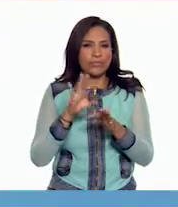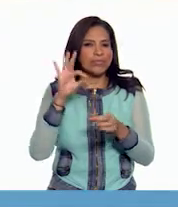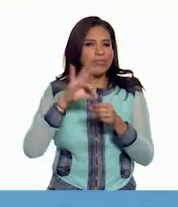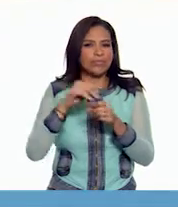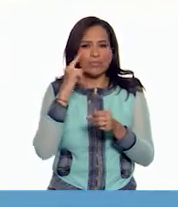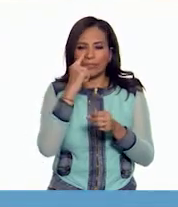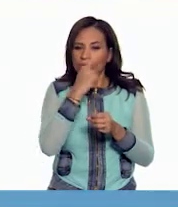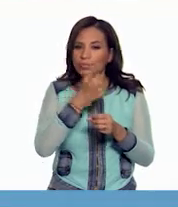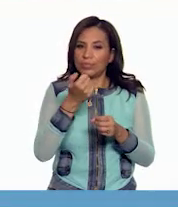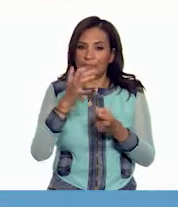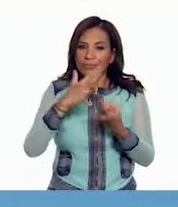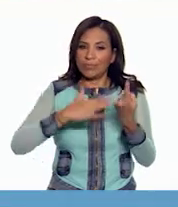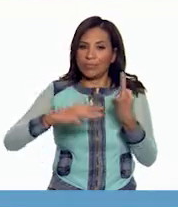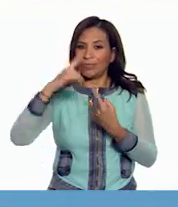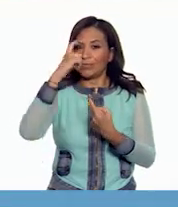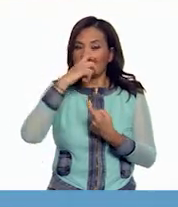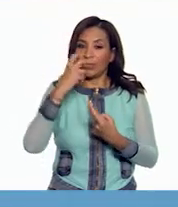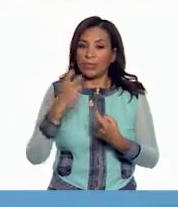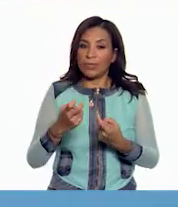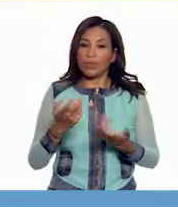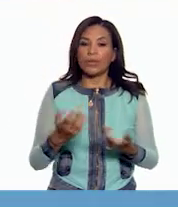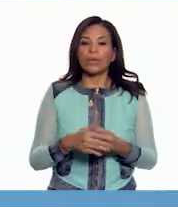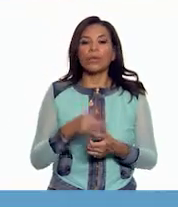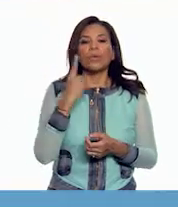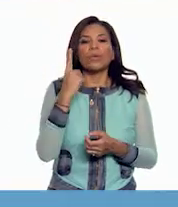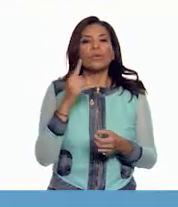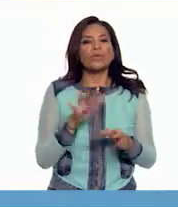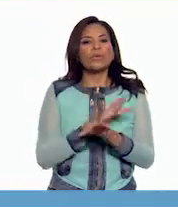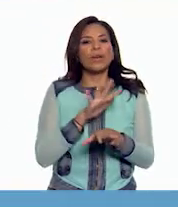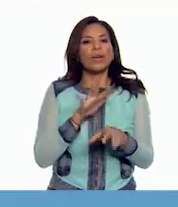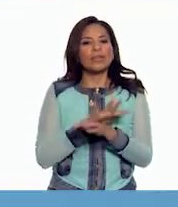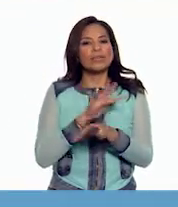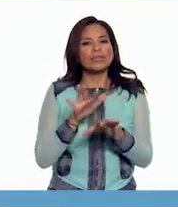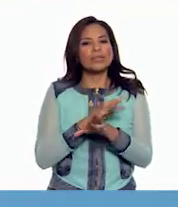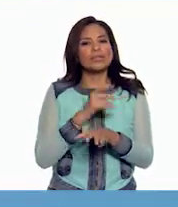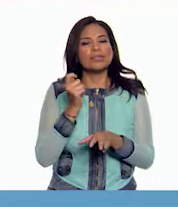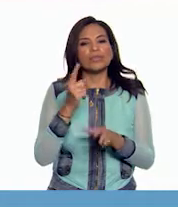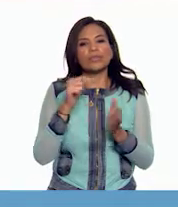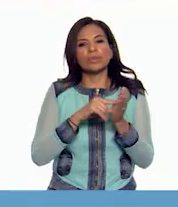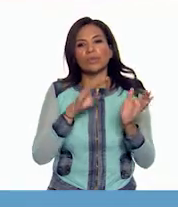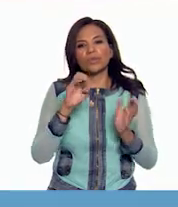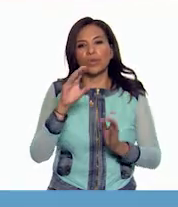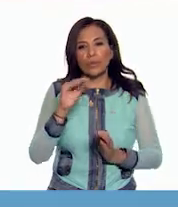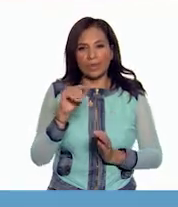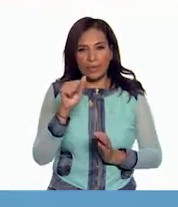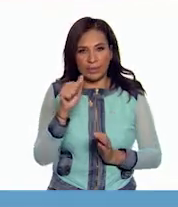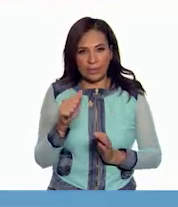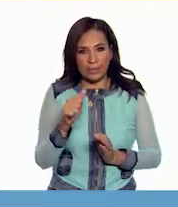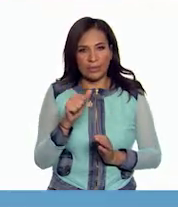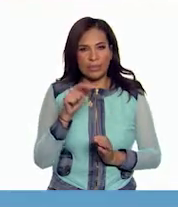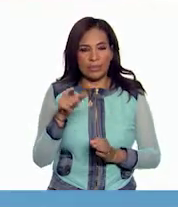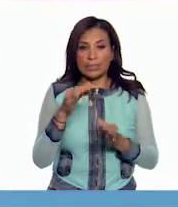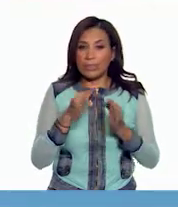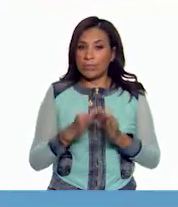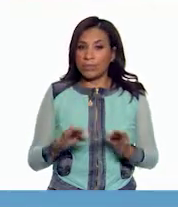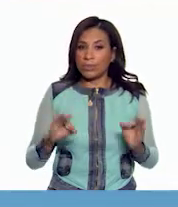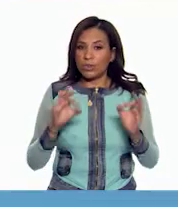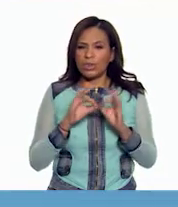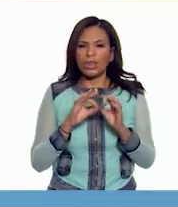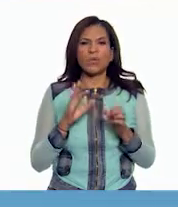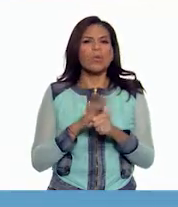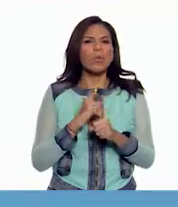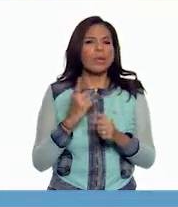un contexto tan difícil como este. Una de esas reformas fue la que se hizo en 1996 que fue muy importante